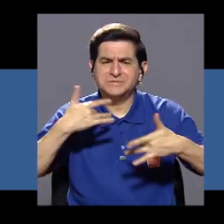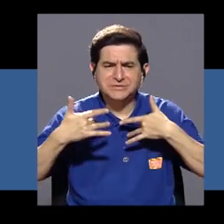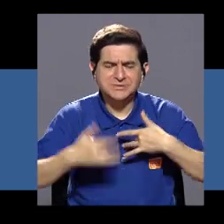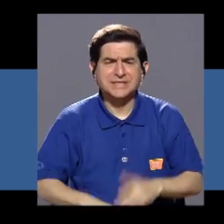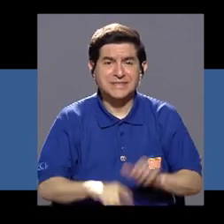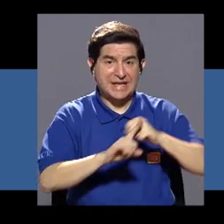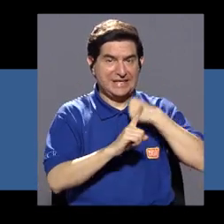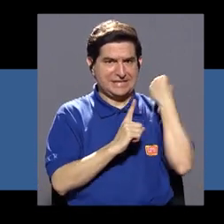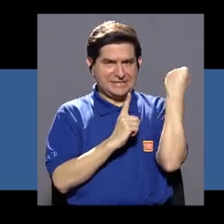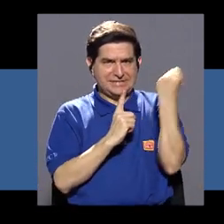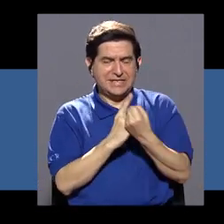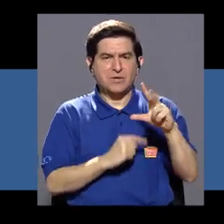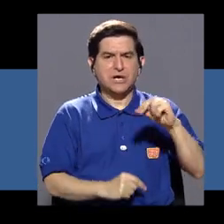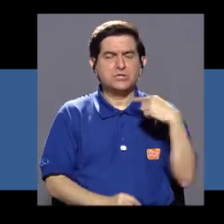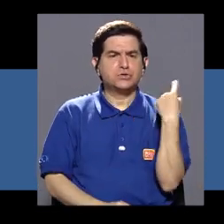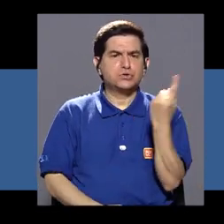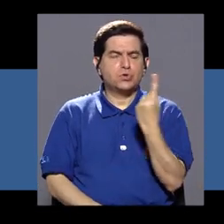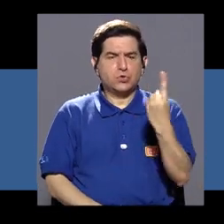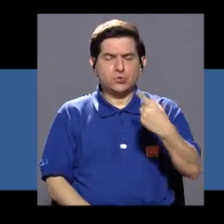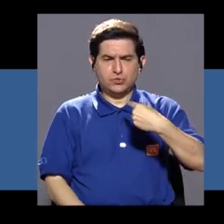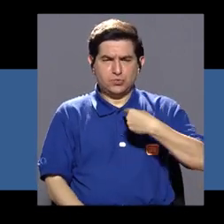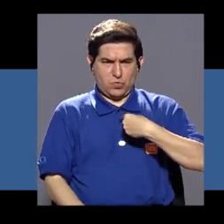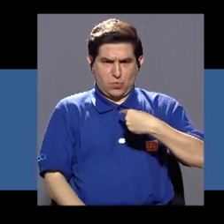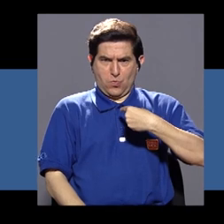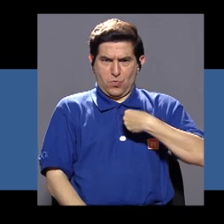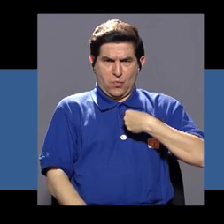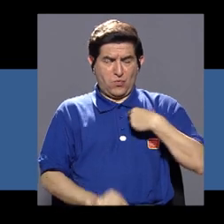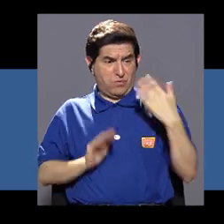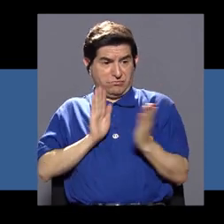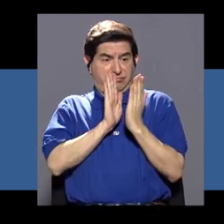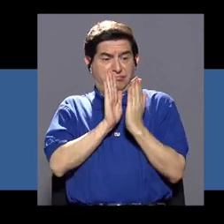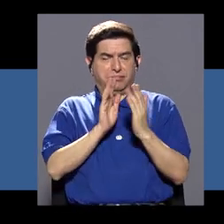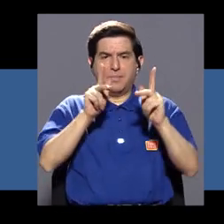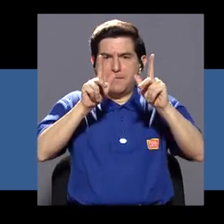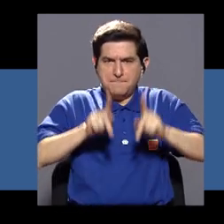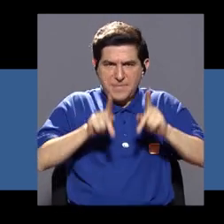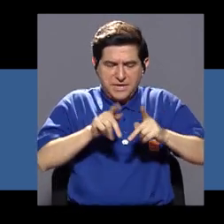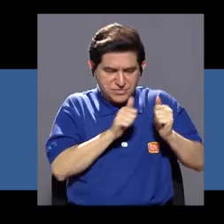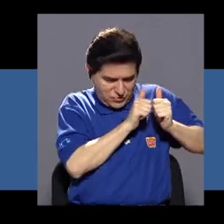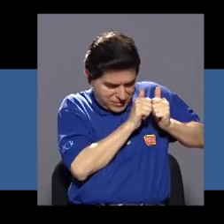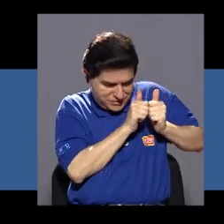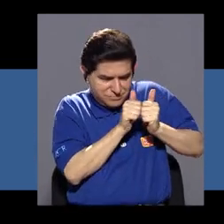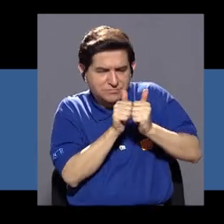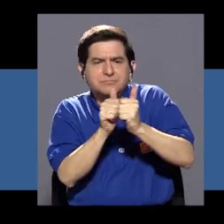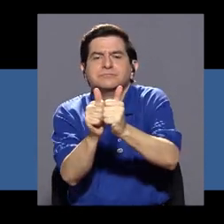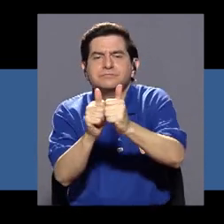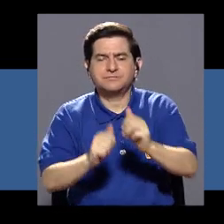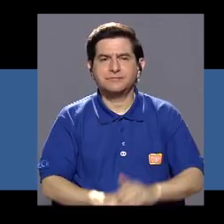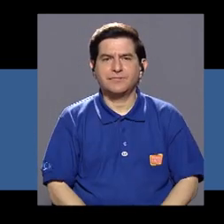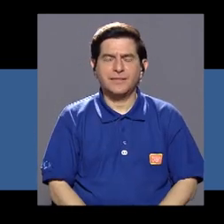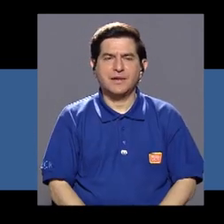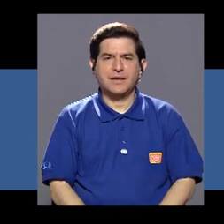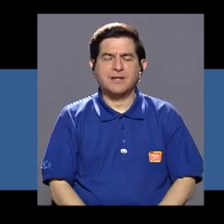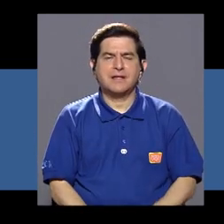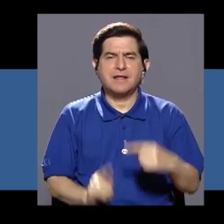siente que la situación no solo la está llevando uno solo, sino que hay personas que lo acompañan. Maricela, ¿a